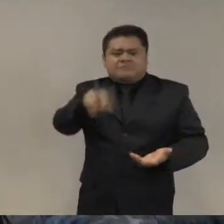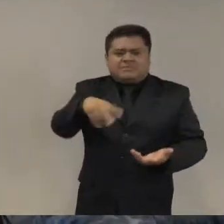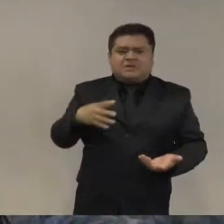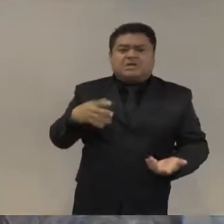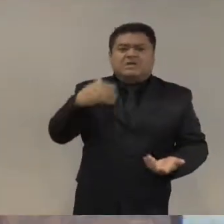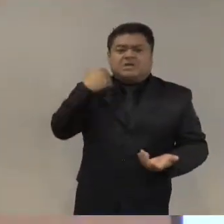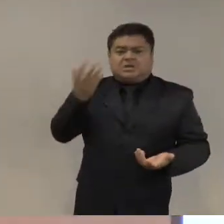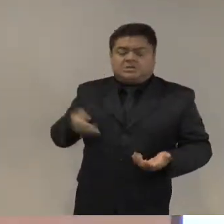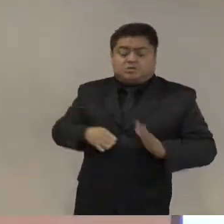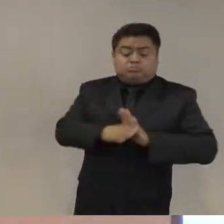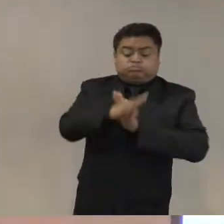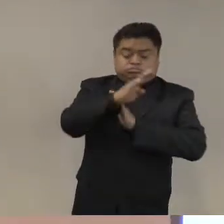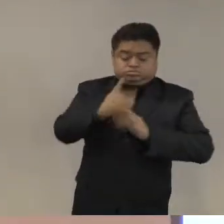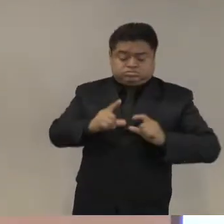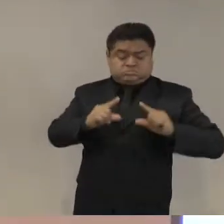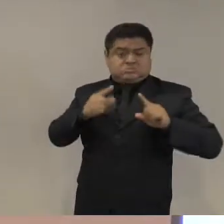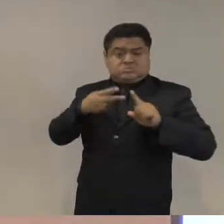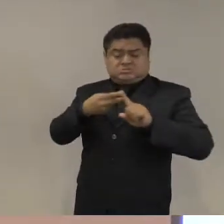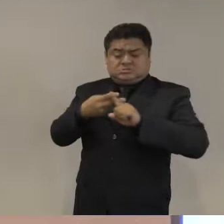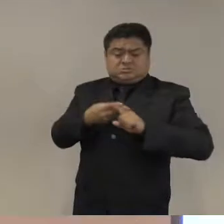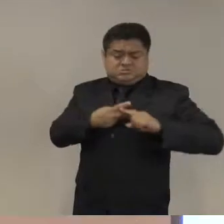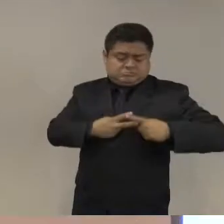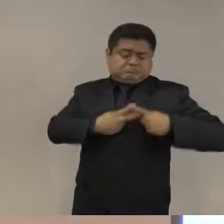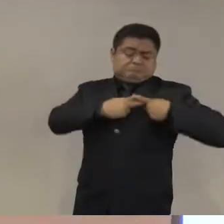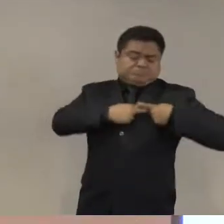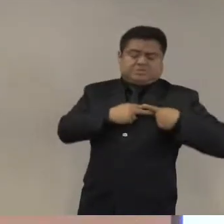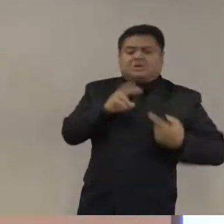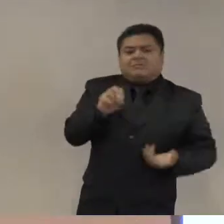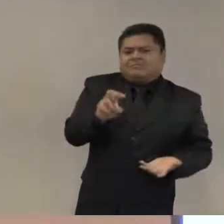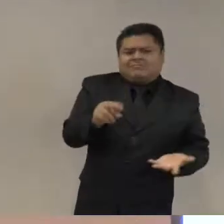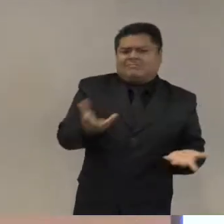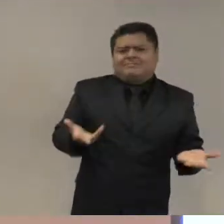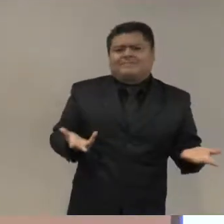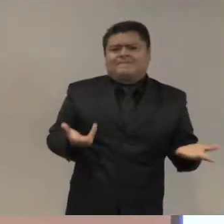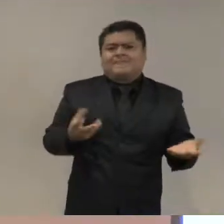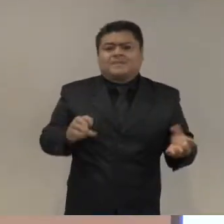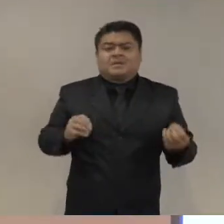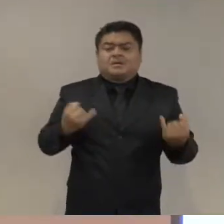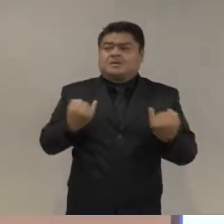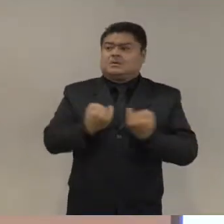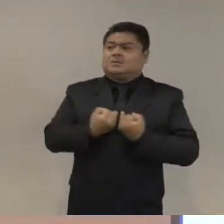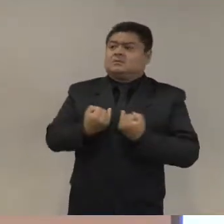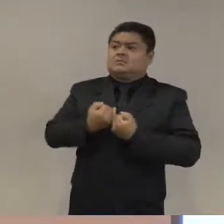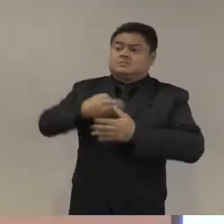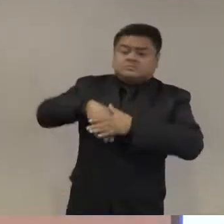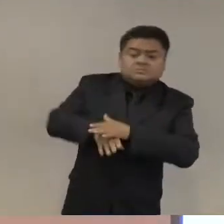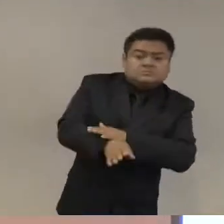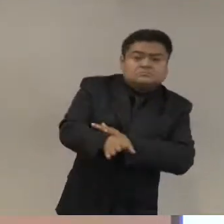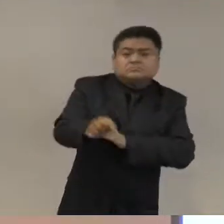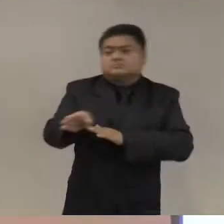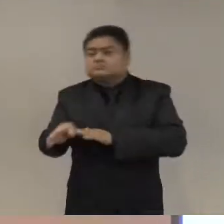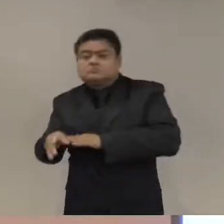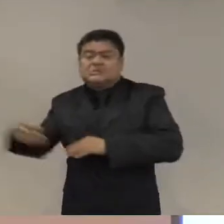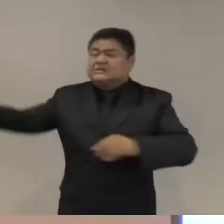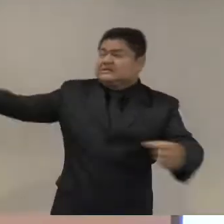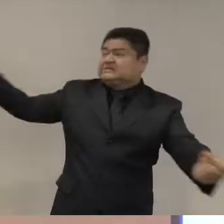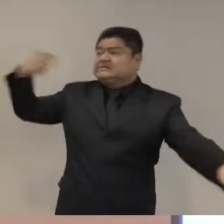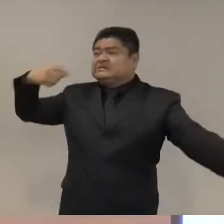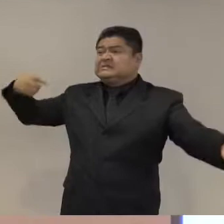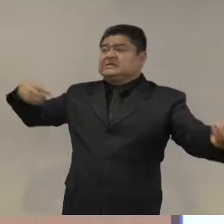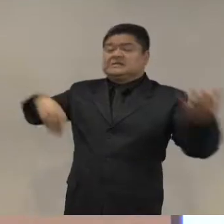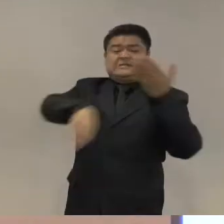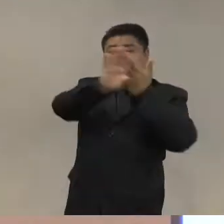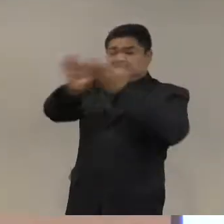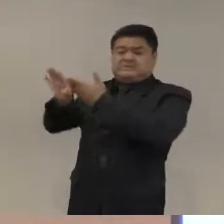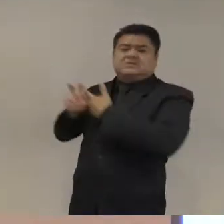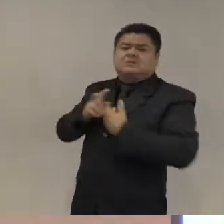cuando pasan los abustos, son atacados por todos lados. Se acuerdan de las constantes quejas del general Sin